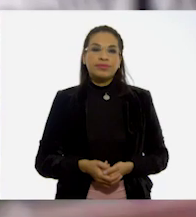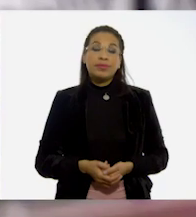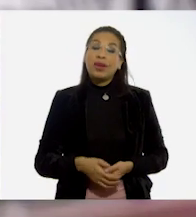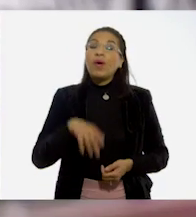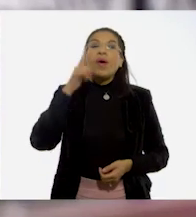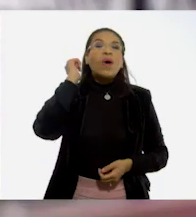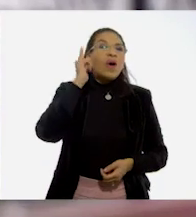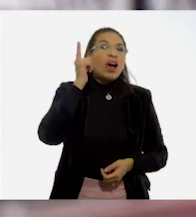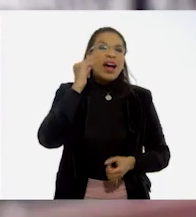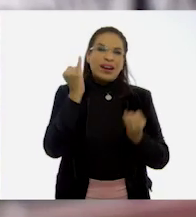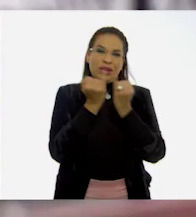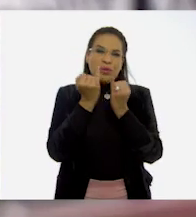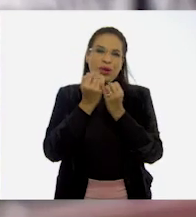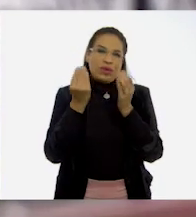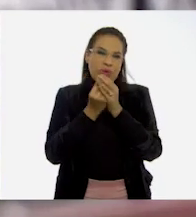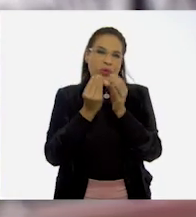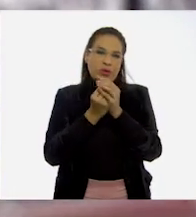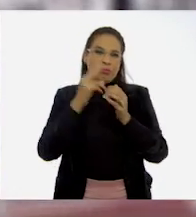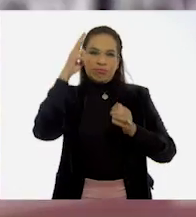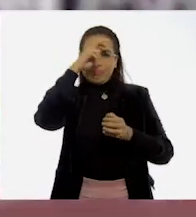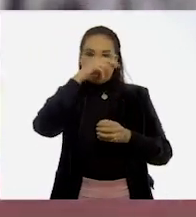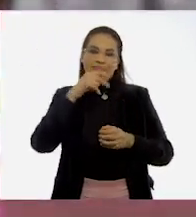Ojalá, aquí fuera en el curso de verano.